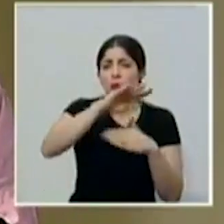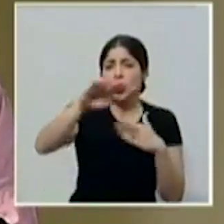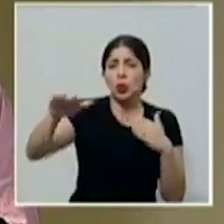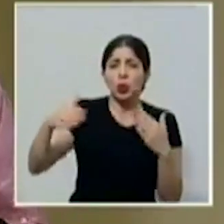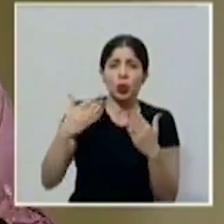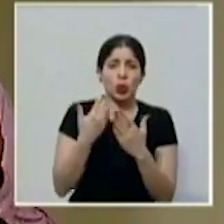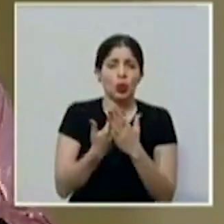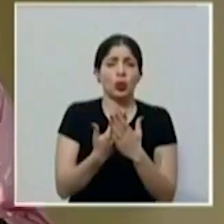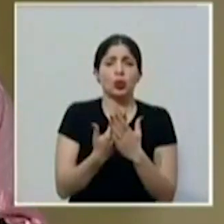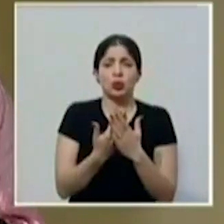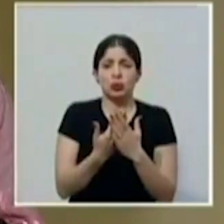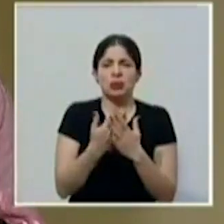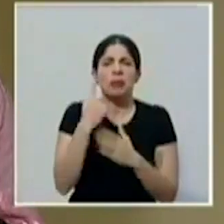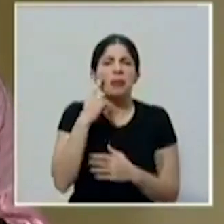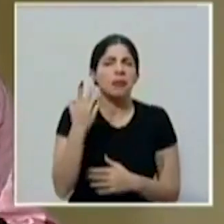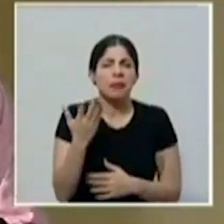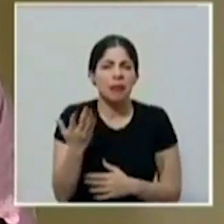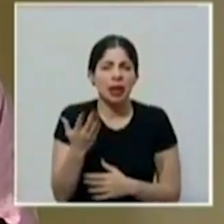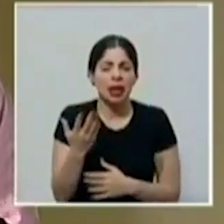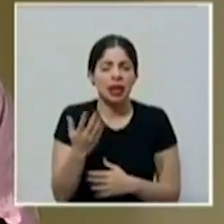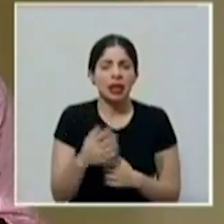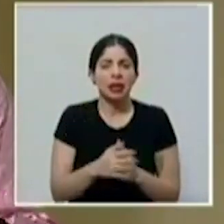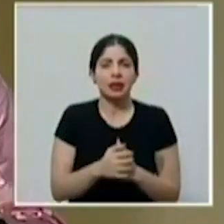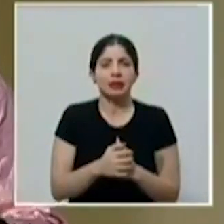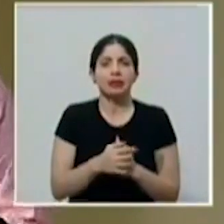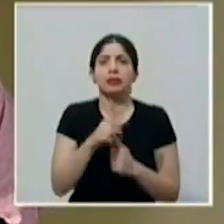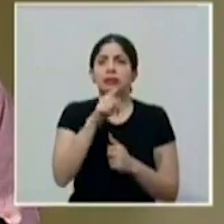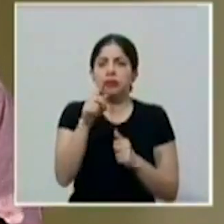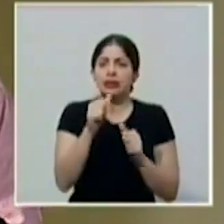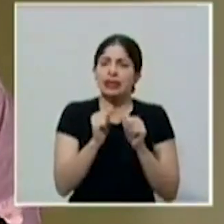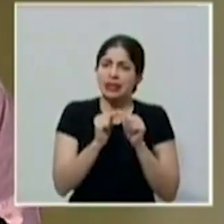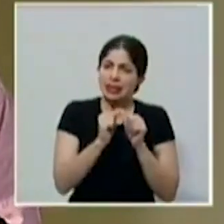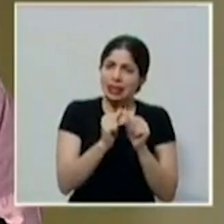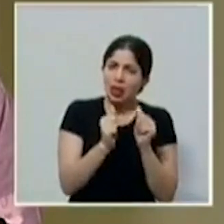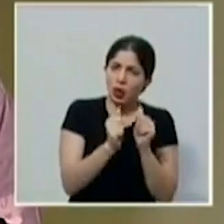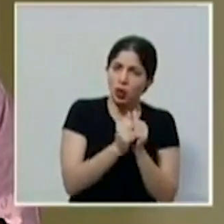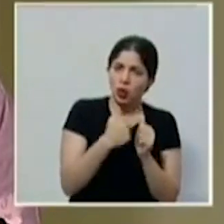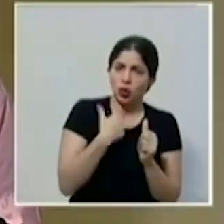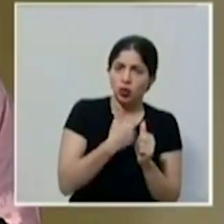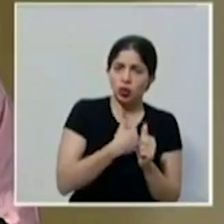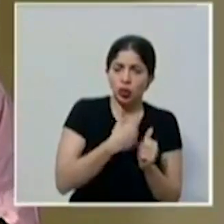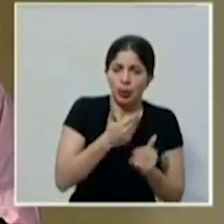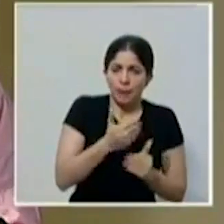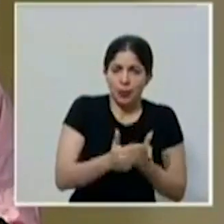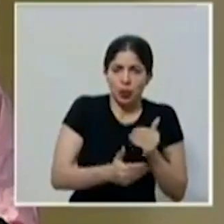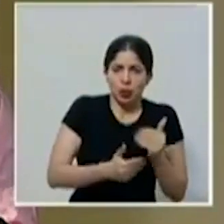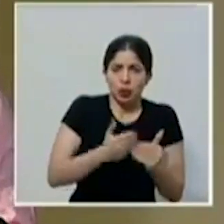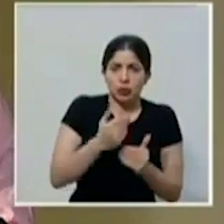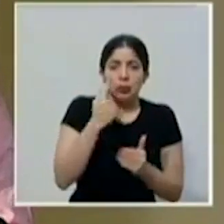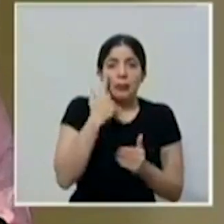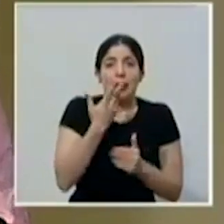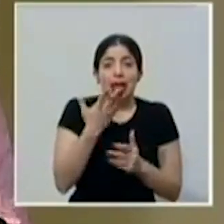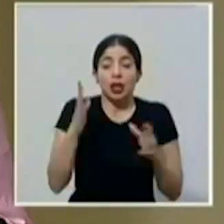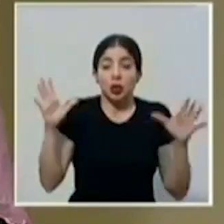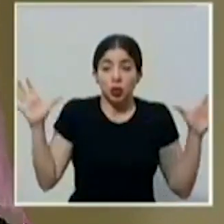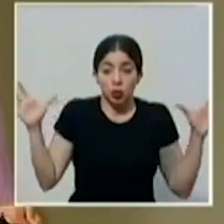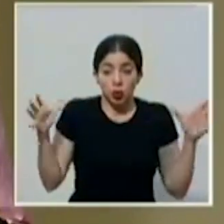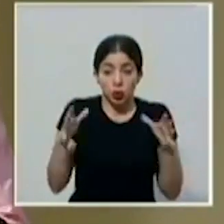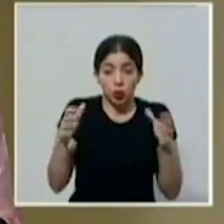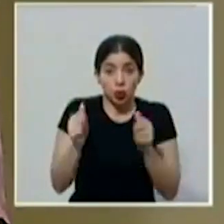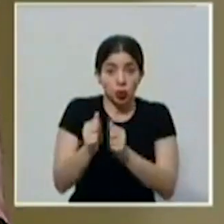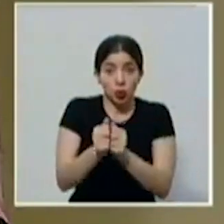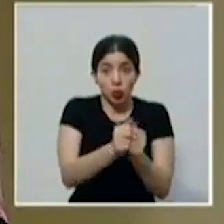para que nos sigan acompañando en este proceso, para que juntas y juntos,